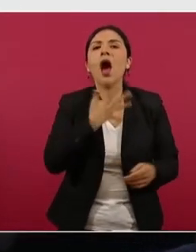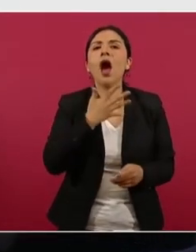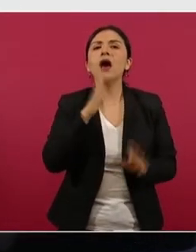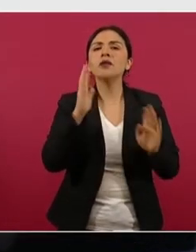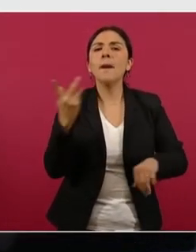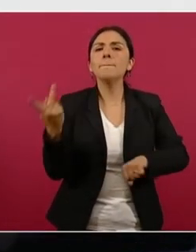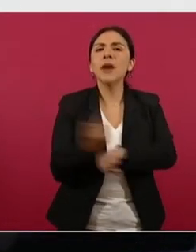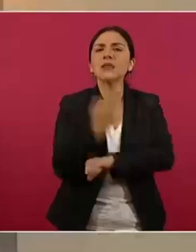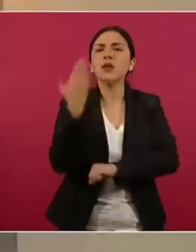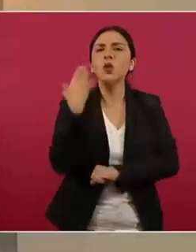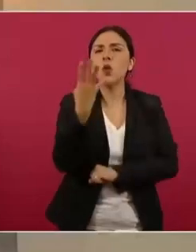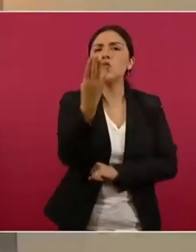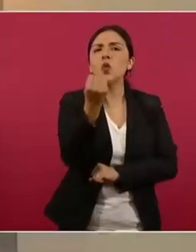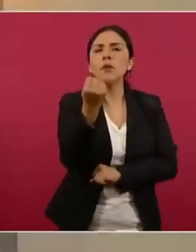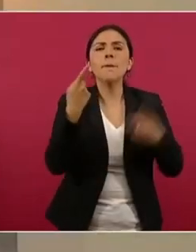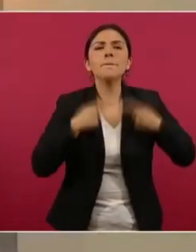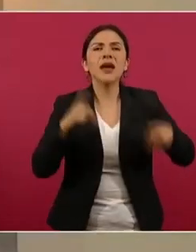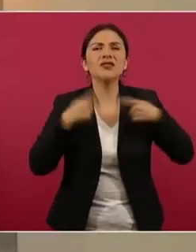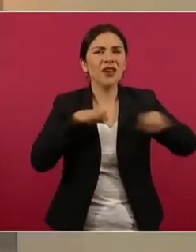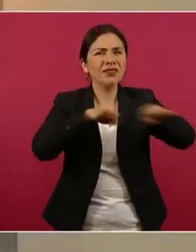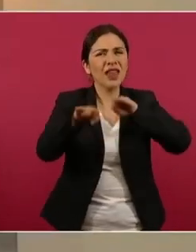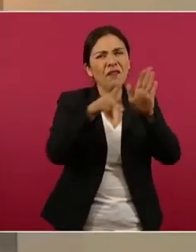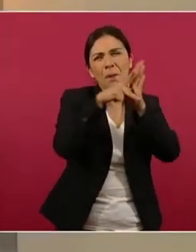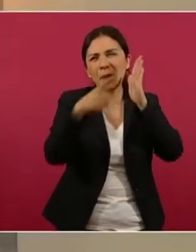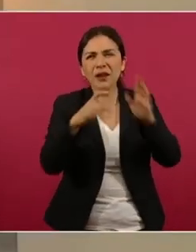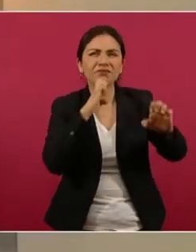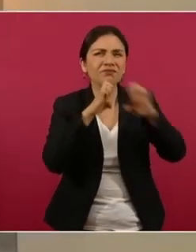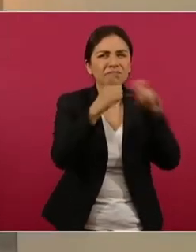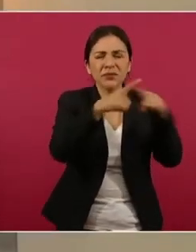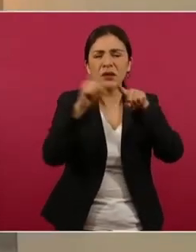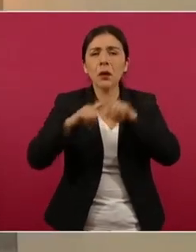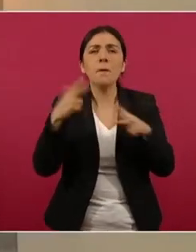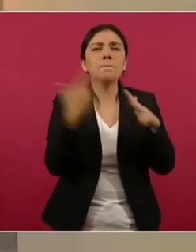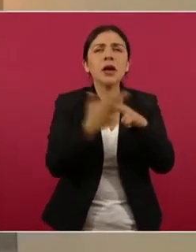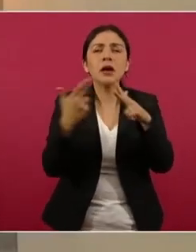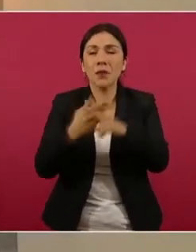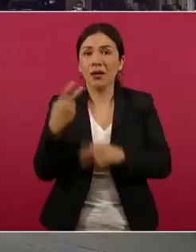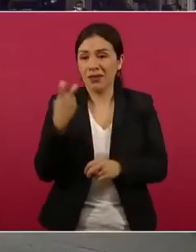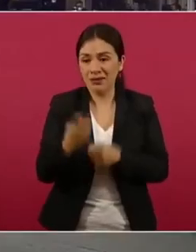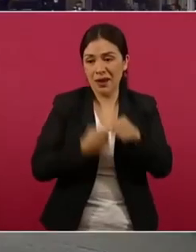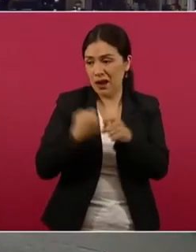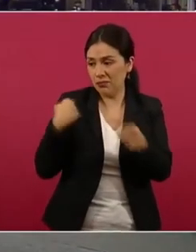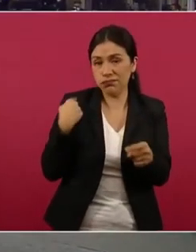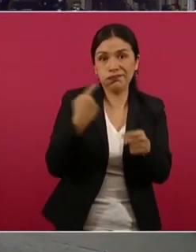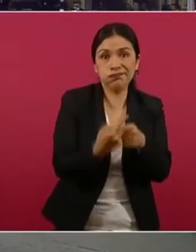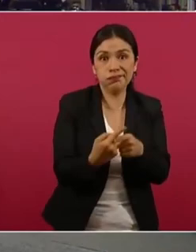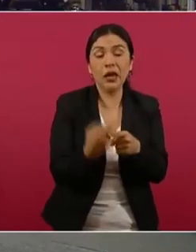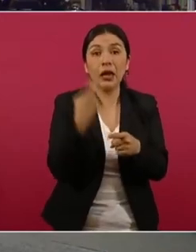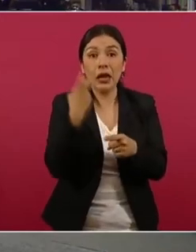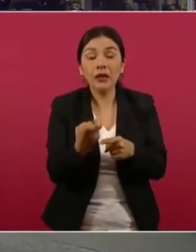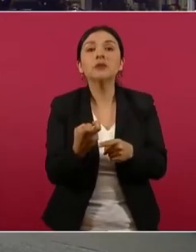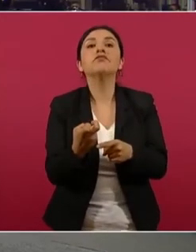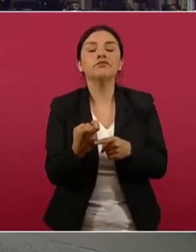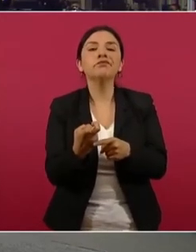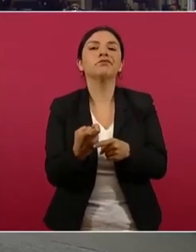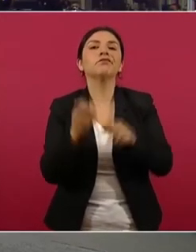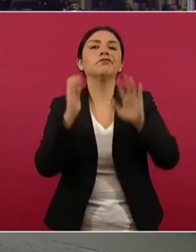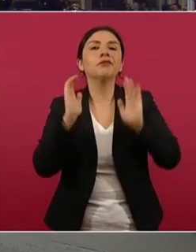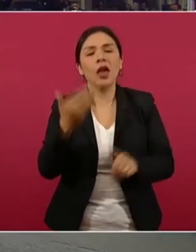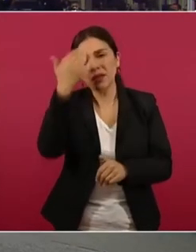personas periodistas que fueron asesinadas durante este año. Informar que hay